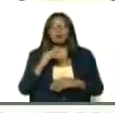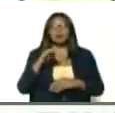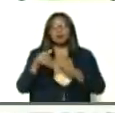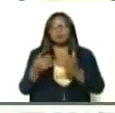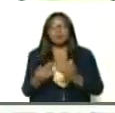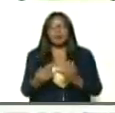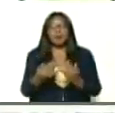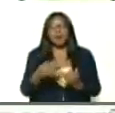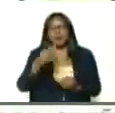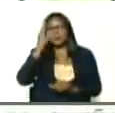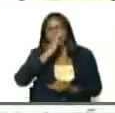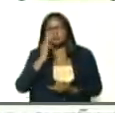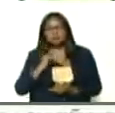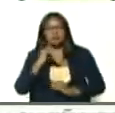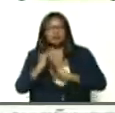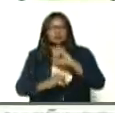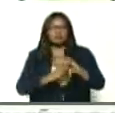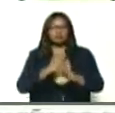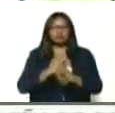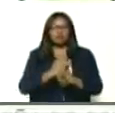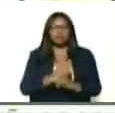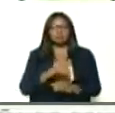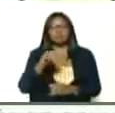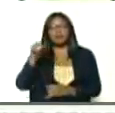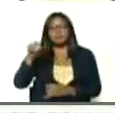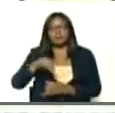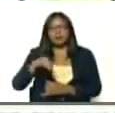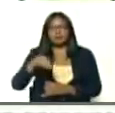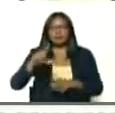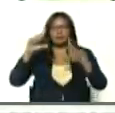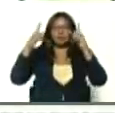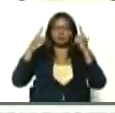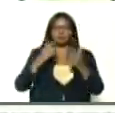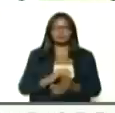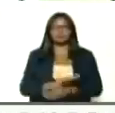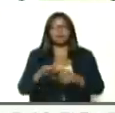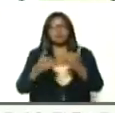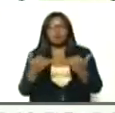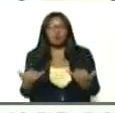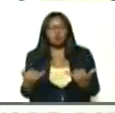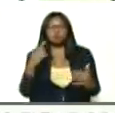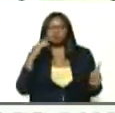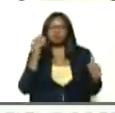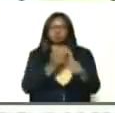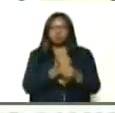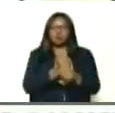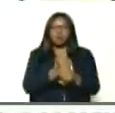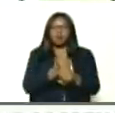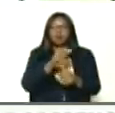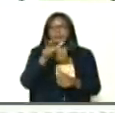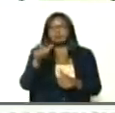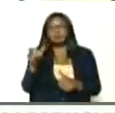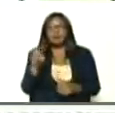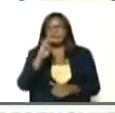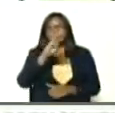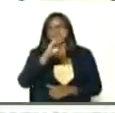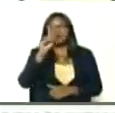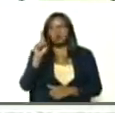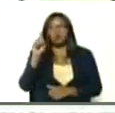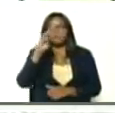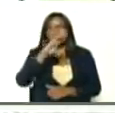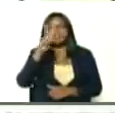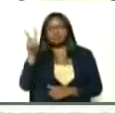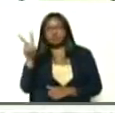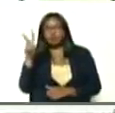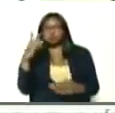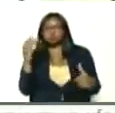aeropuerto, internacional, de Maiketía, hasta la fecha, han identificado, los casos, de variantes, P1 y P2,